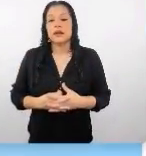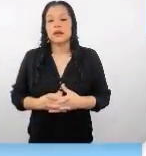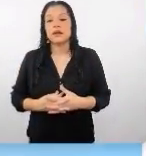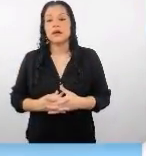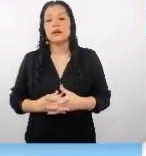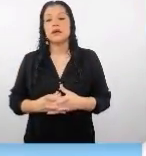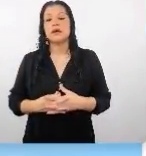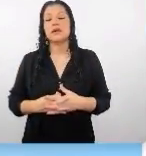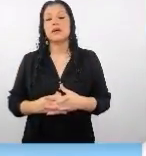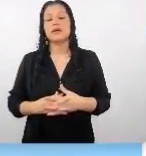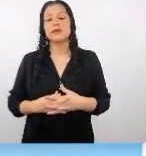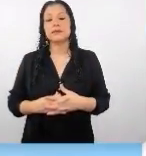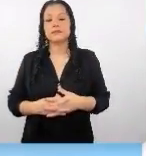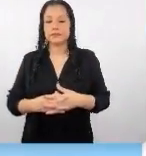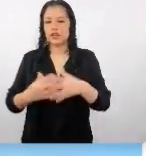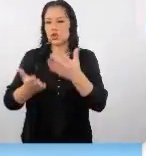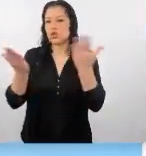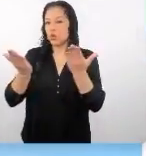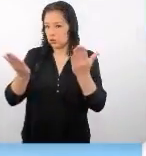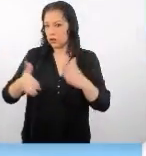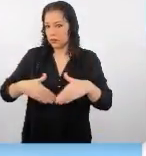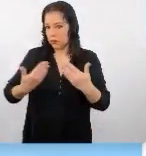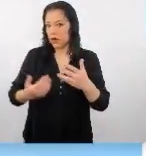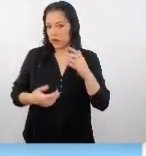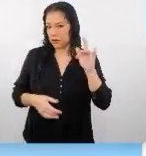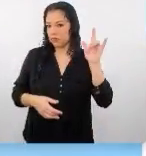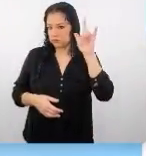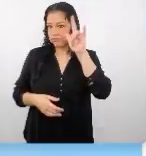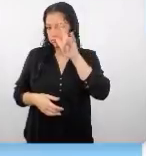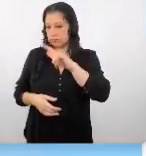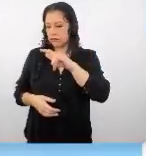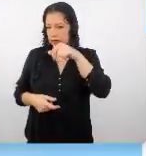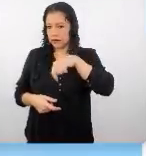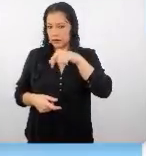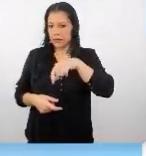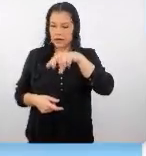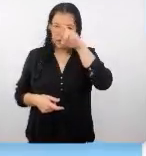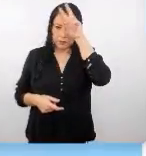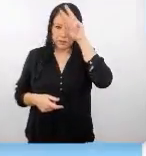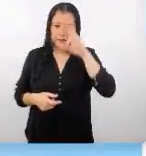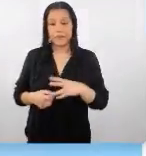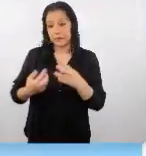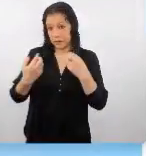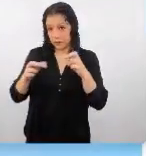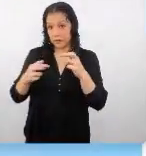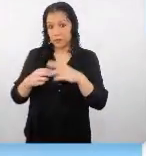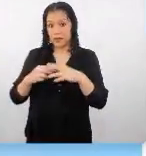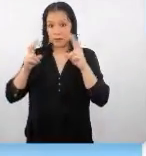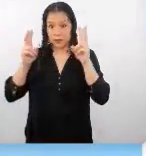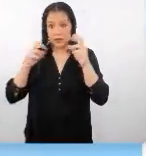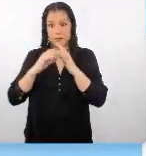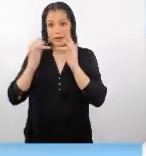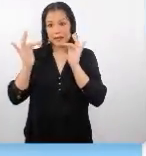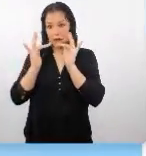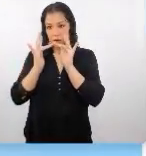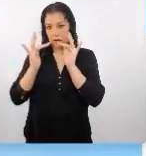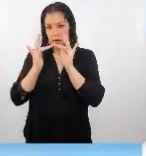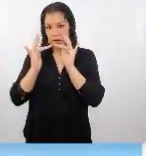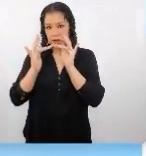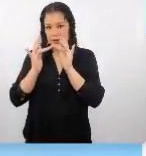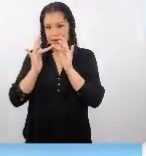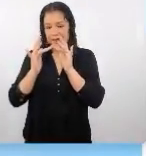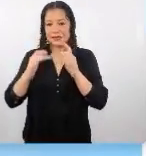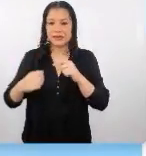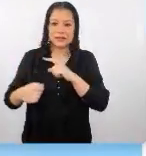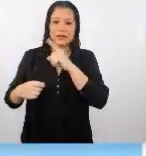del destino ¿no? ahora si me permiten bueno por un tema de conexión realmente me he tenido que